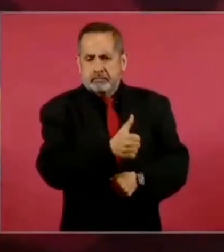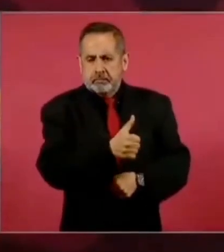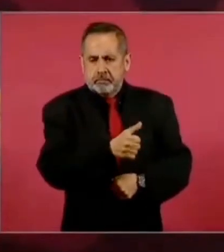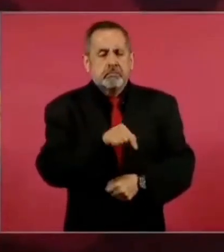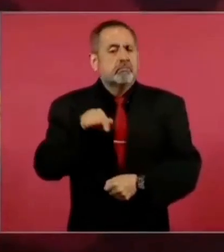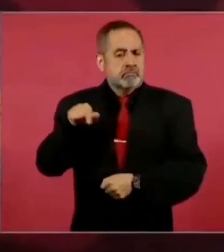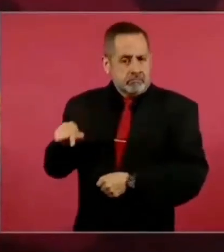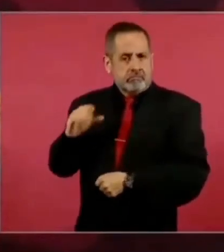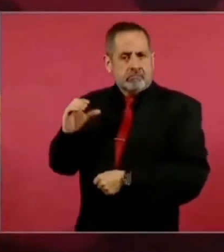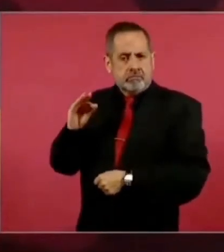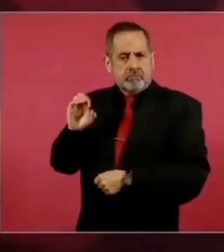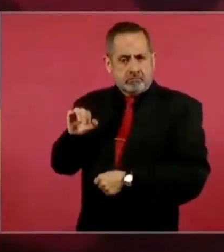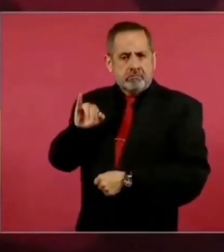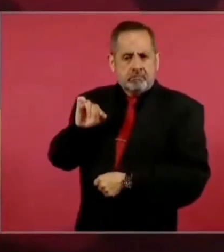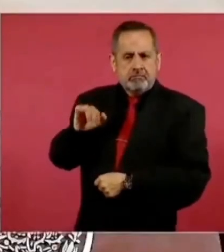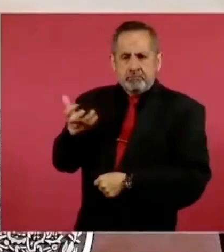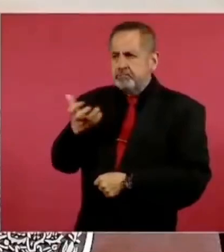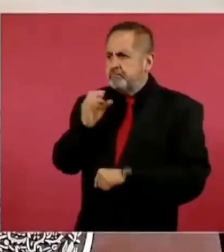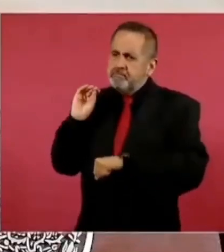empresas particulares.